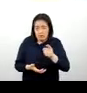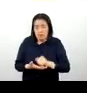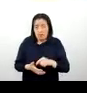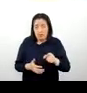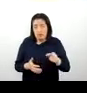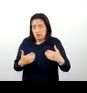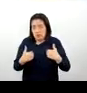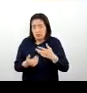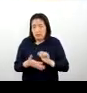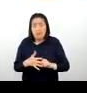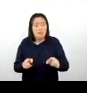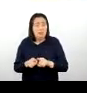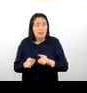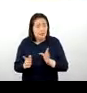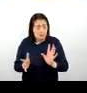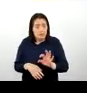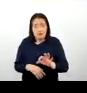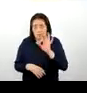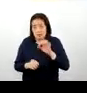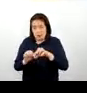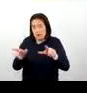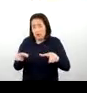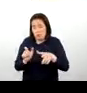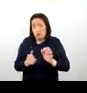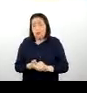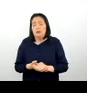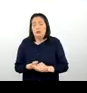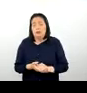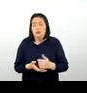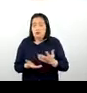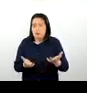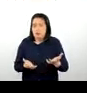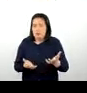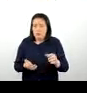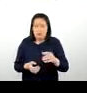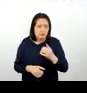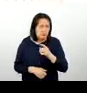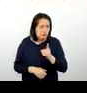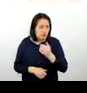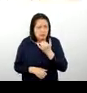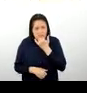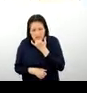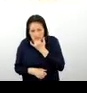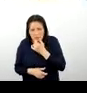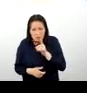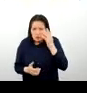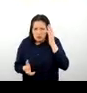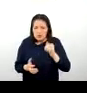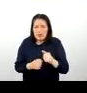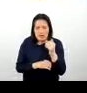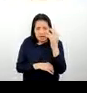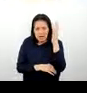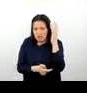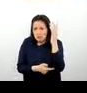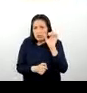animales y también se encuentra en estos lugares, si más no me equivoco, creo que es la seconia, que es el árbol que les permite